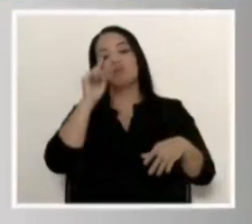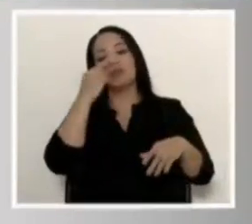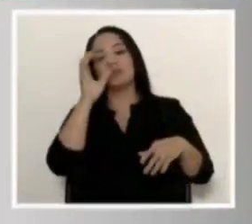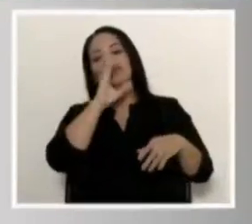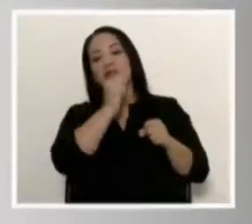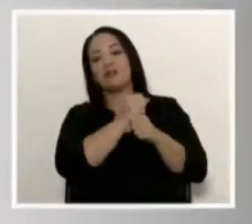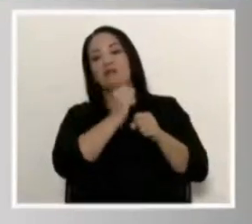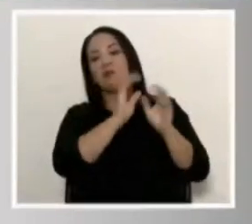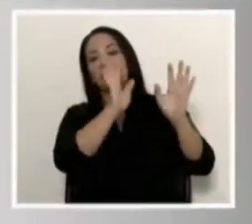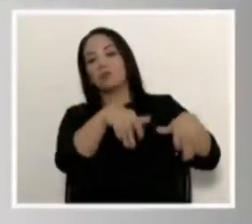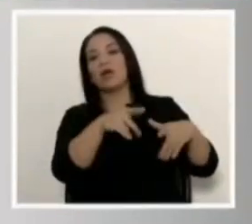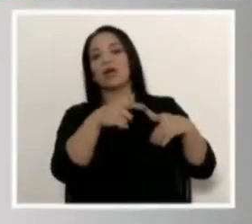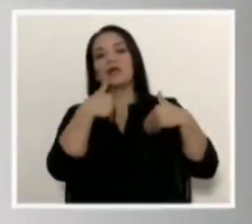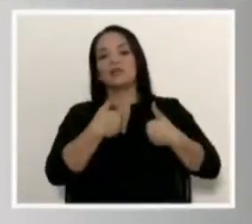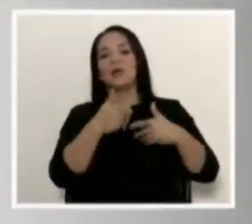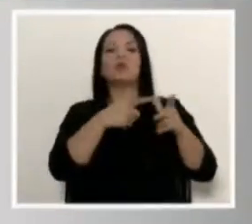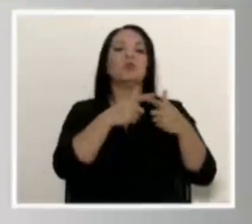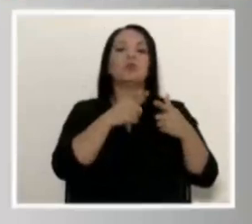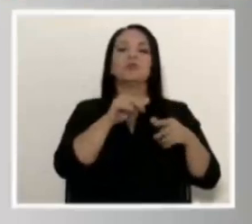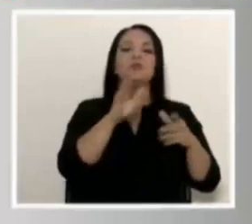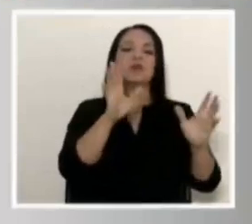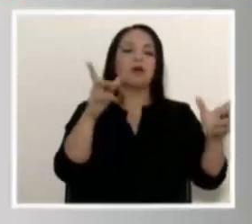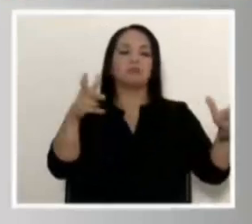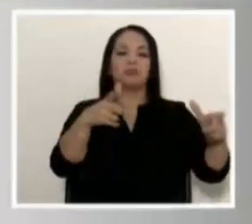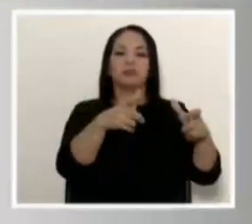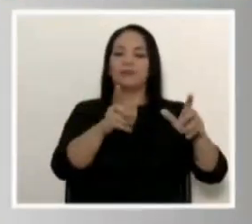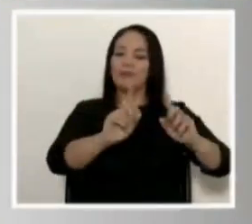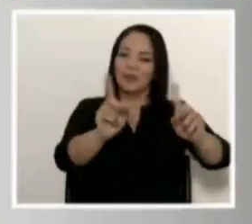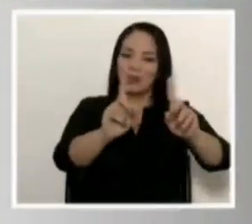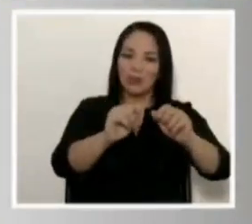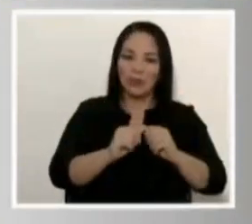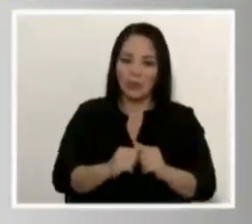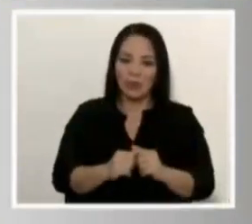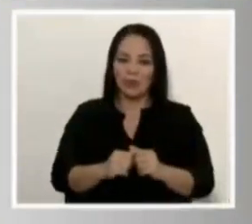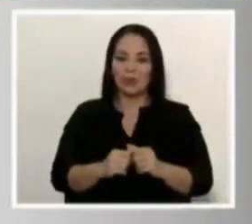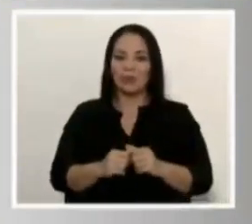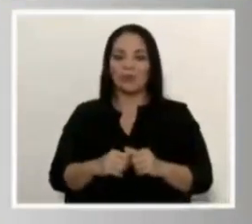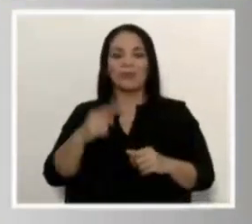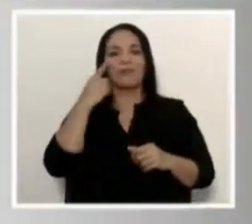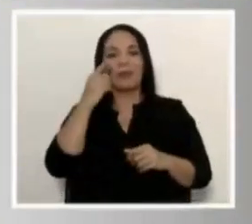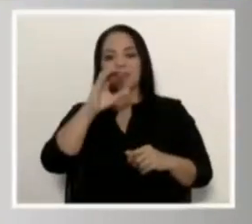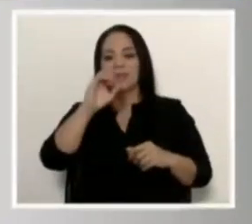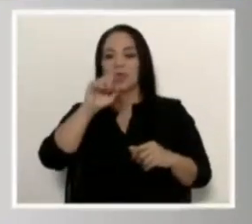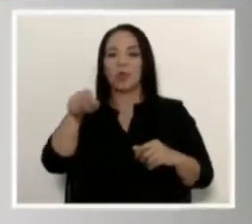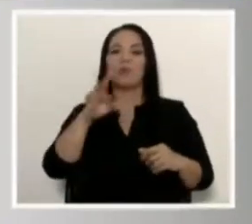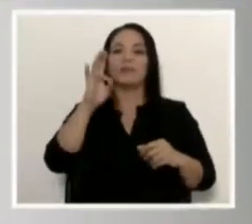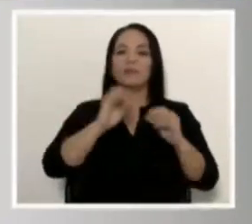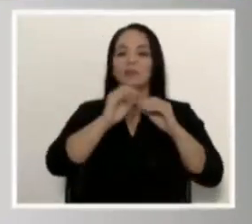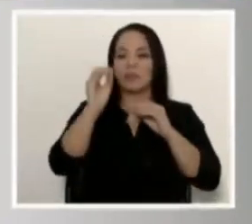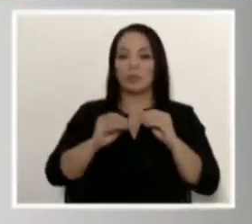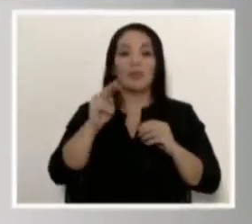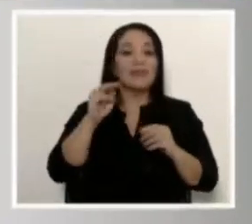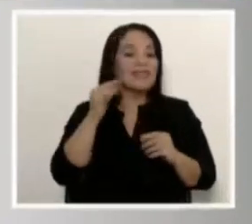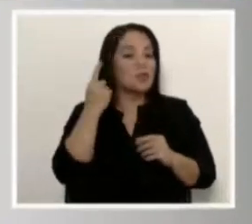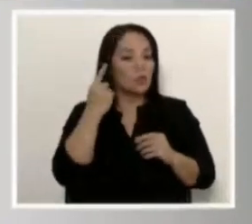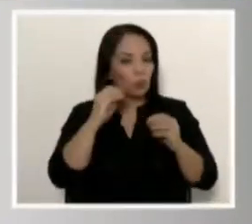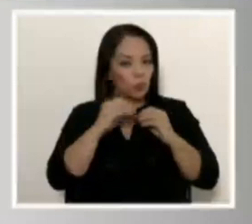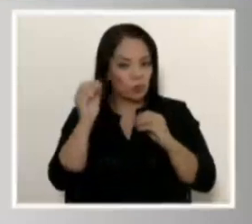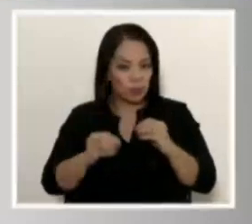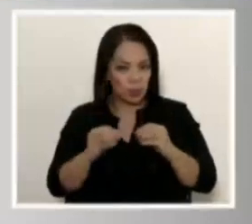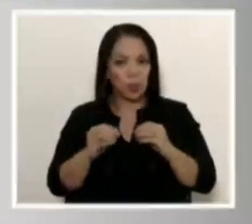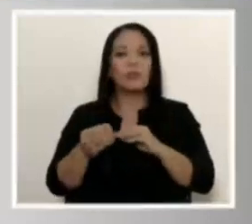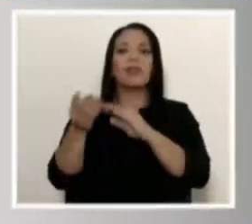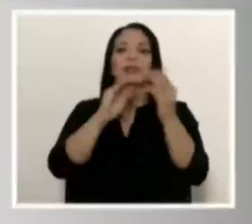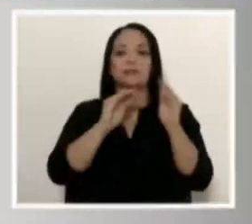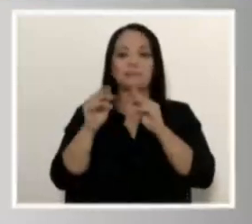Y definitivamente no es así. Solo el 0,7%, o ni un 1% de